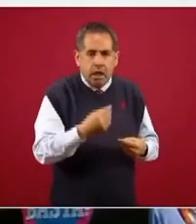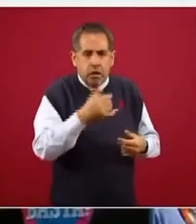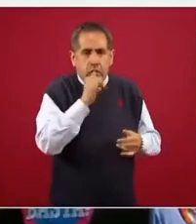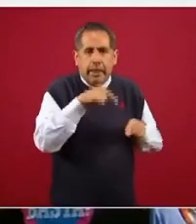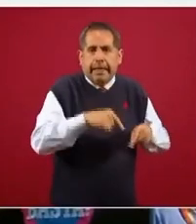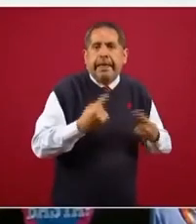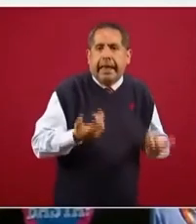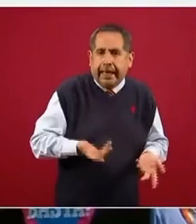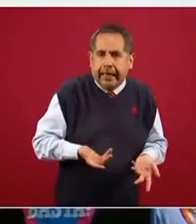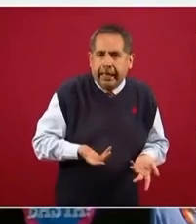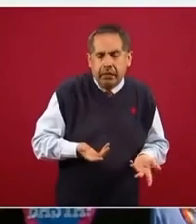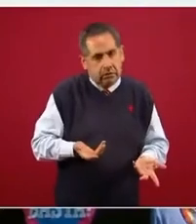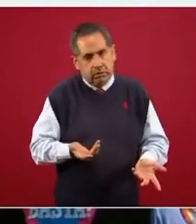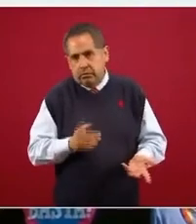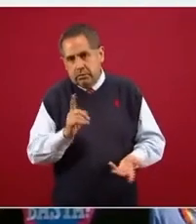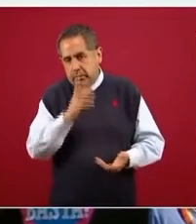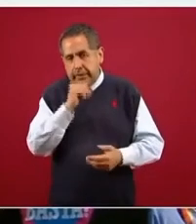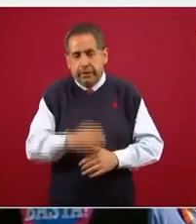gente? La que sigue.